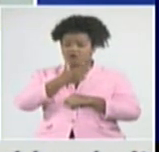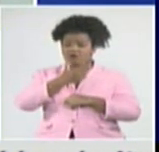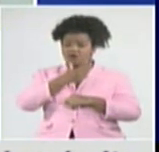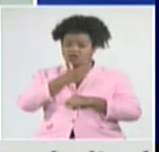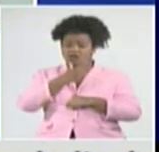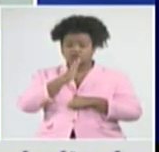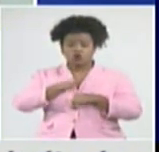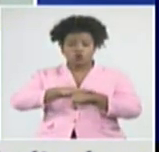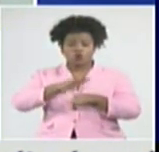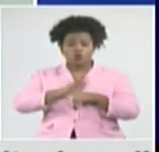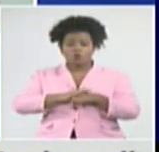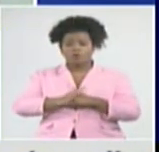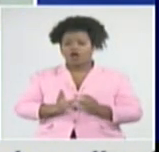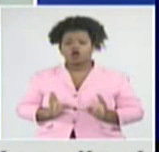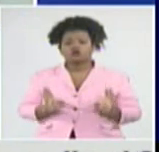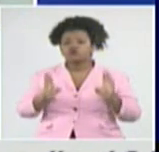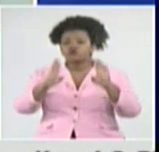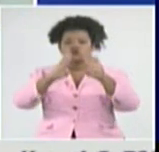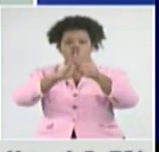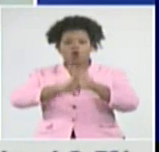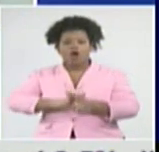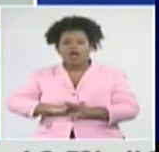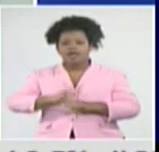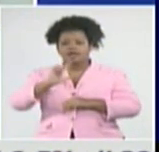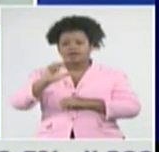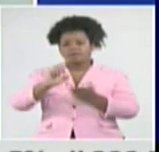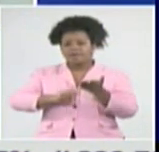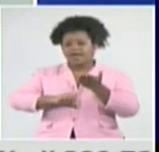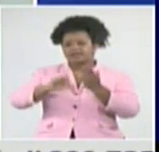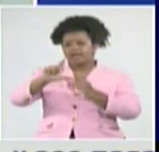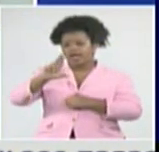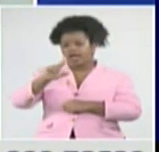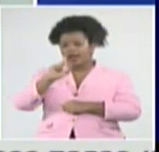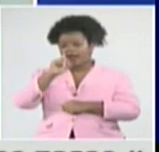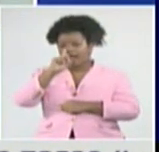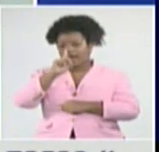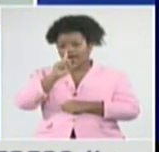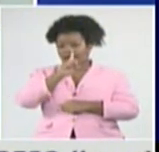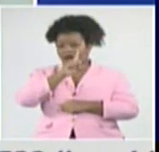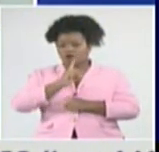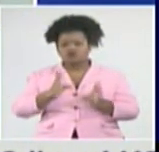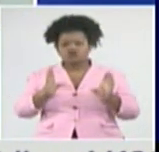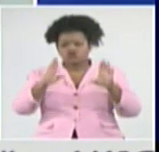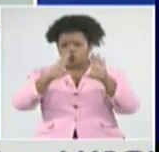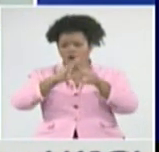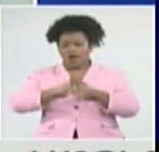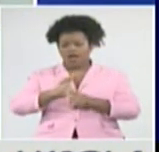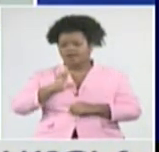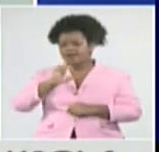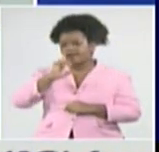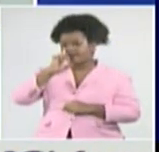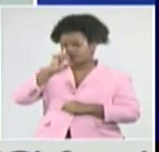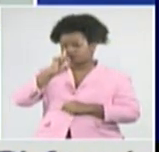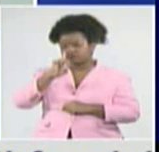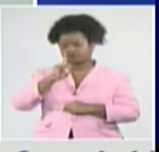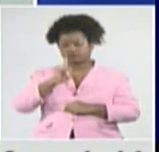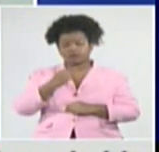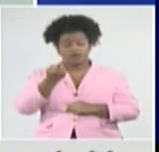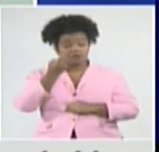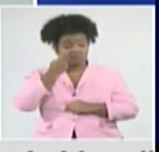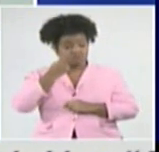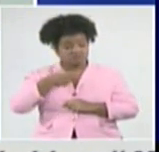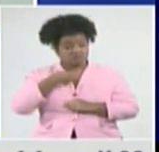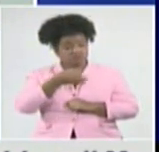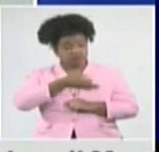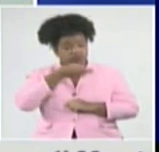PCR y que no hay test de antígeno. Lo cual, fíjense, yo no dejo de reconocer que todavía en